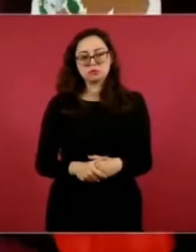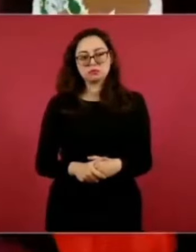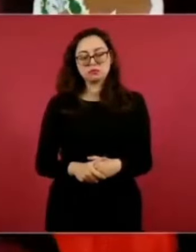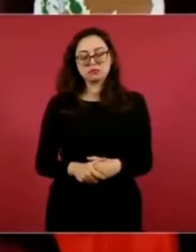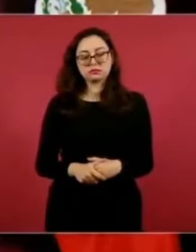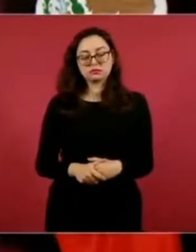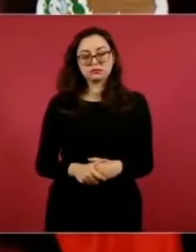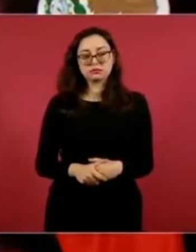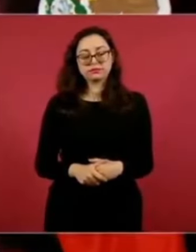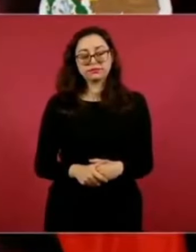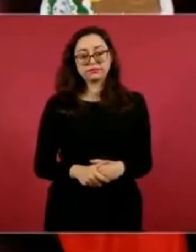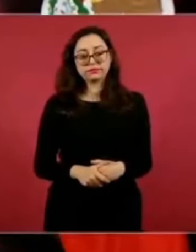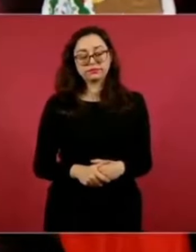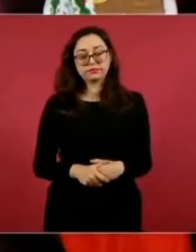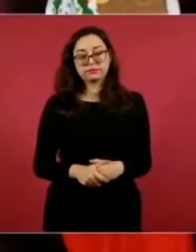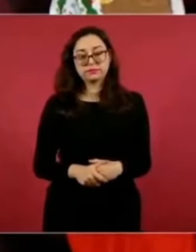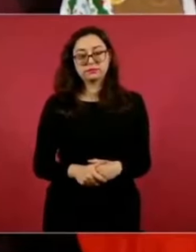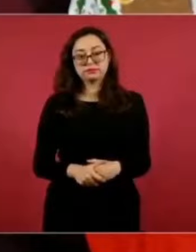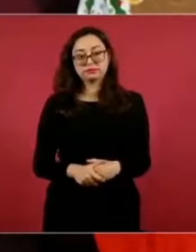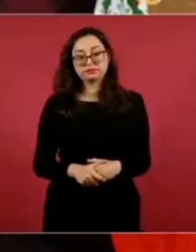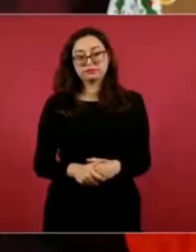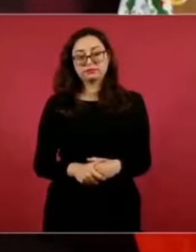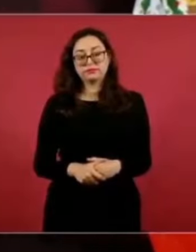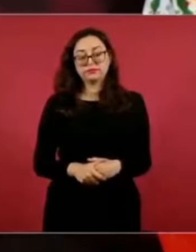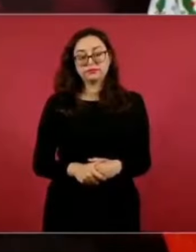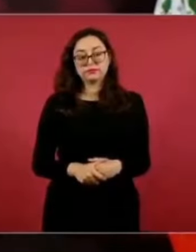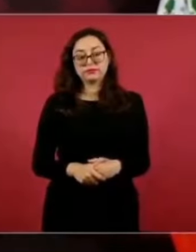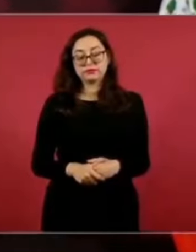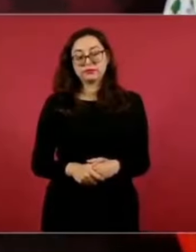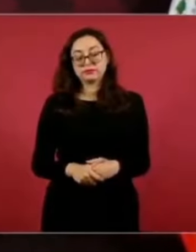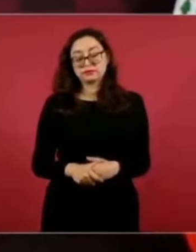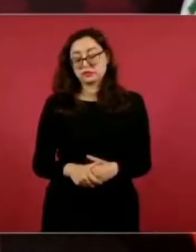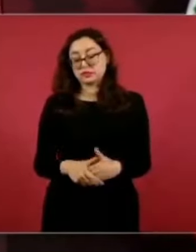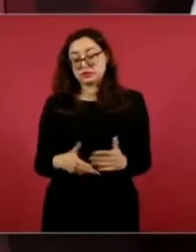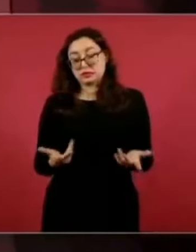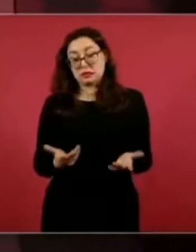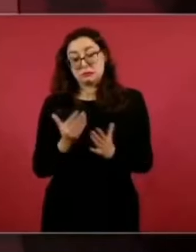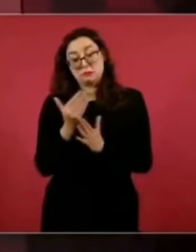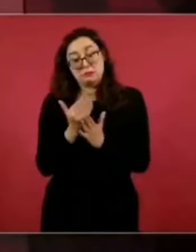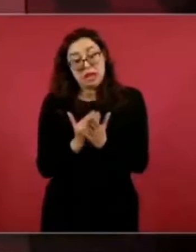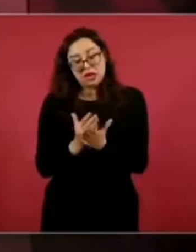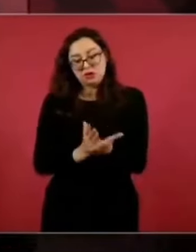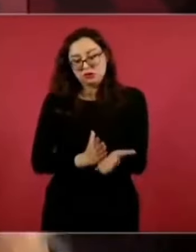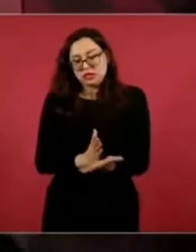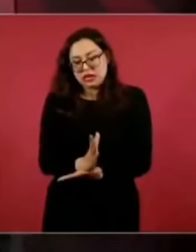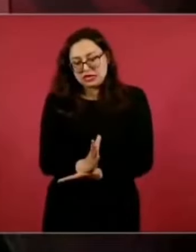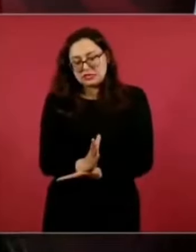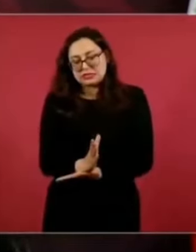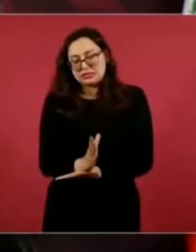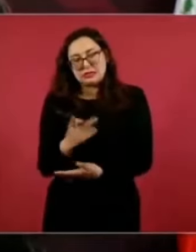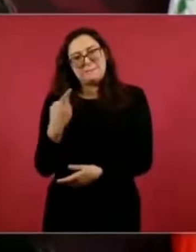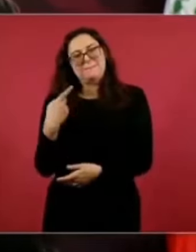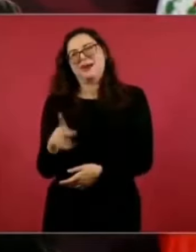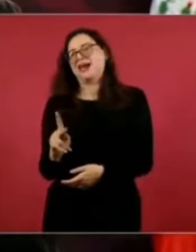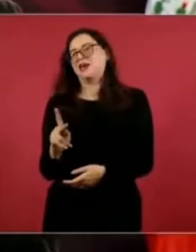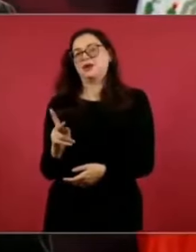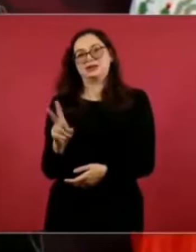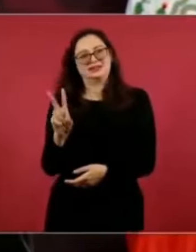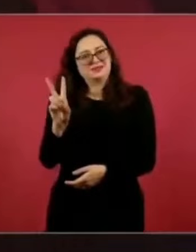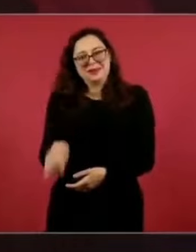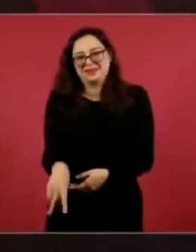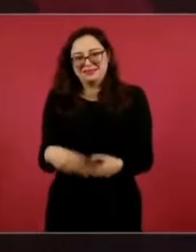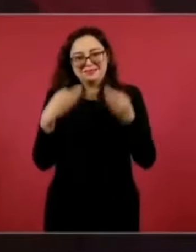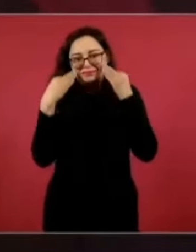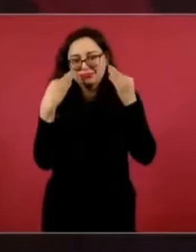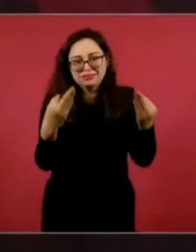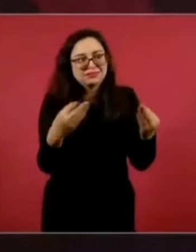Quizá digo tanto porque es evidente,